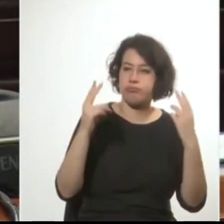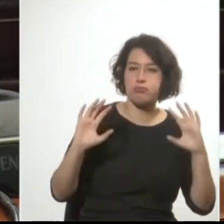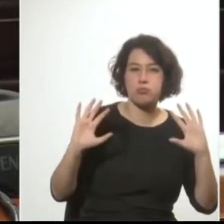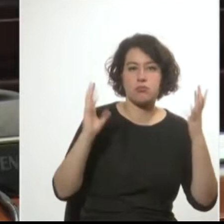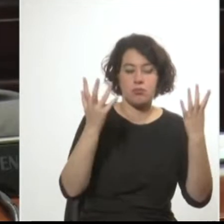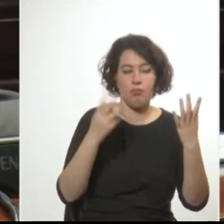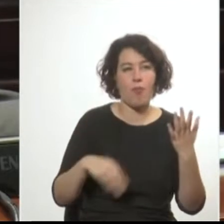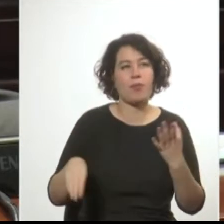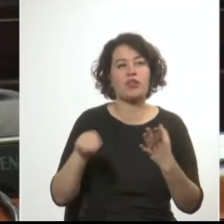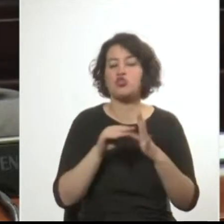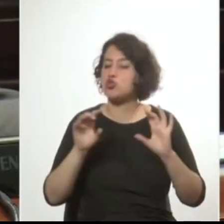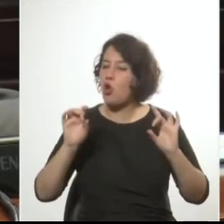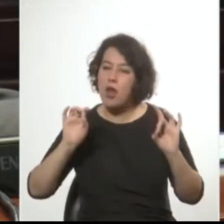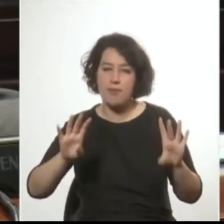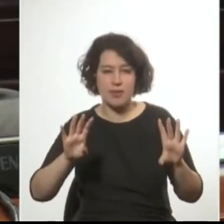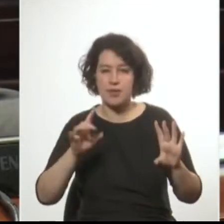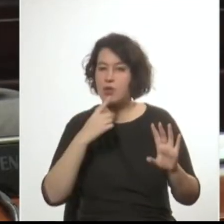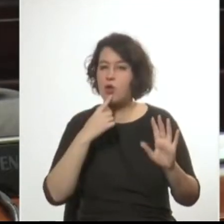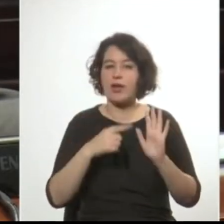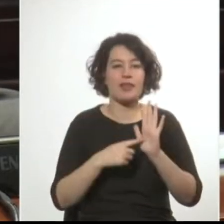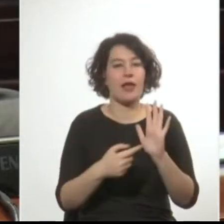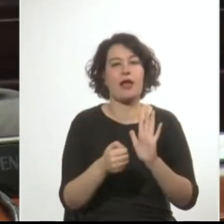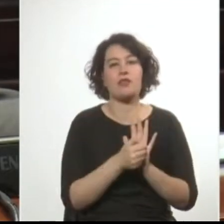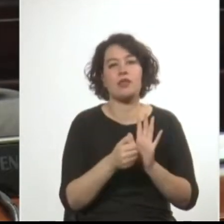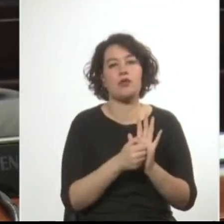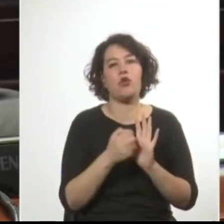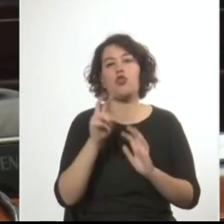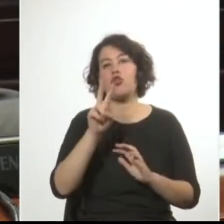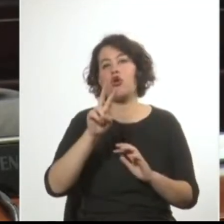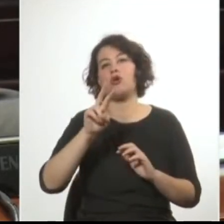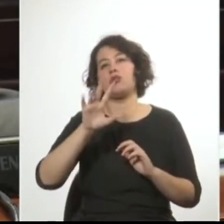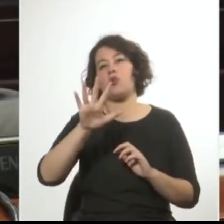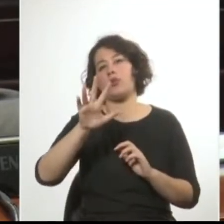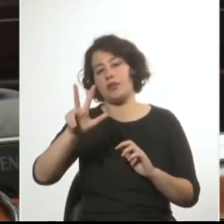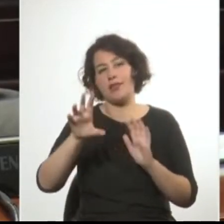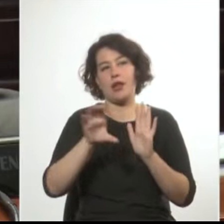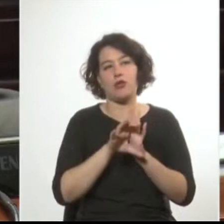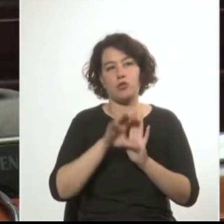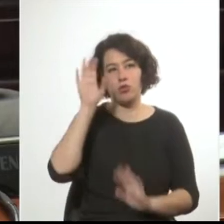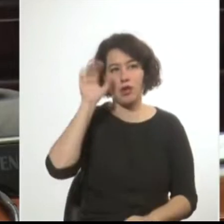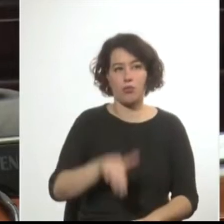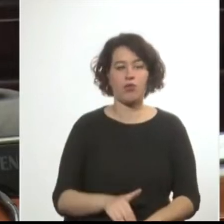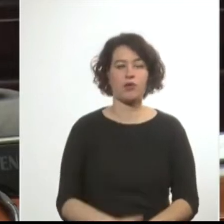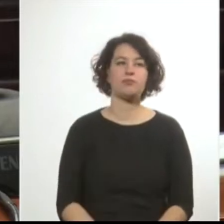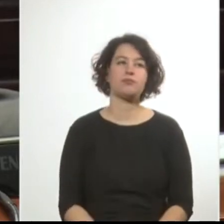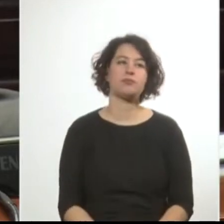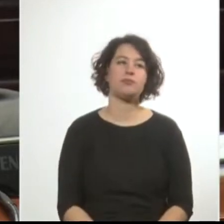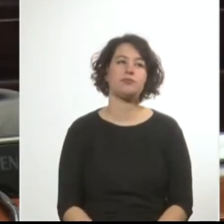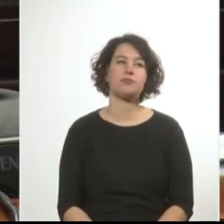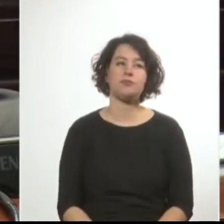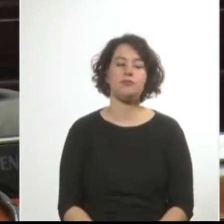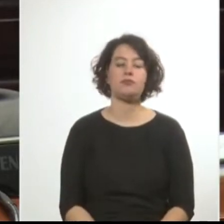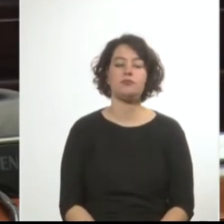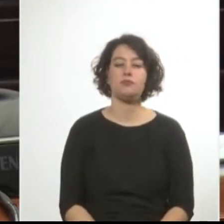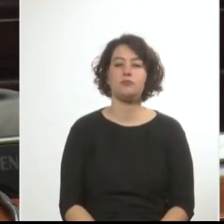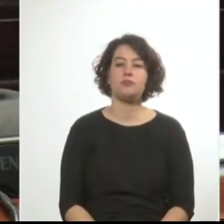y al solo efecto de lo establecido en el artículo 253 de la Constitución de la República. Al expirar